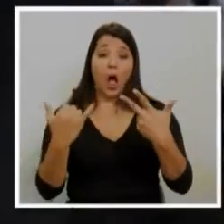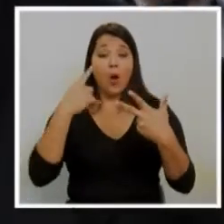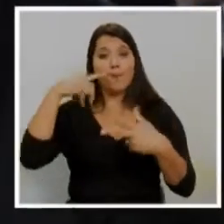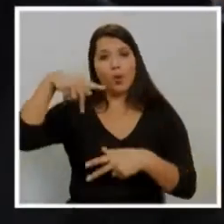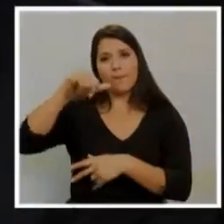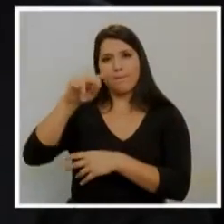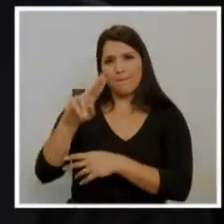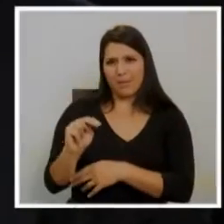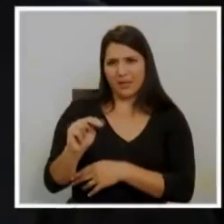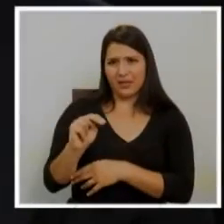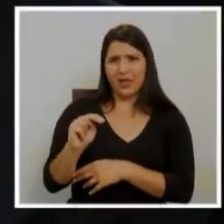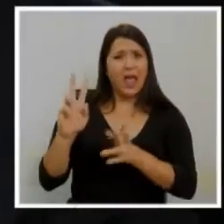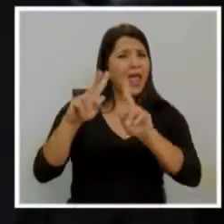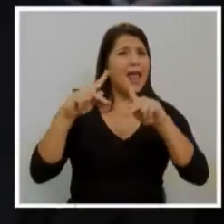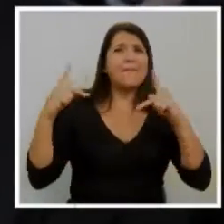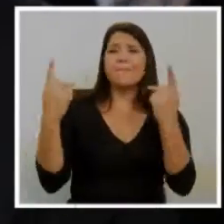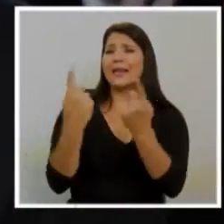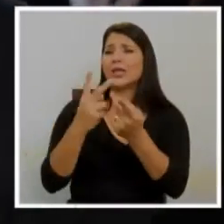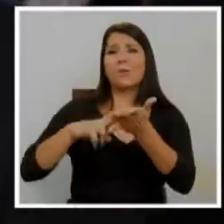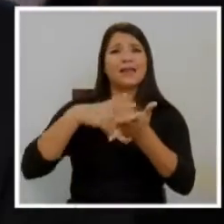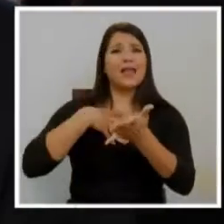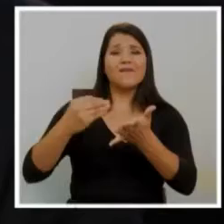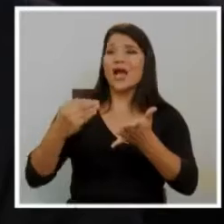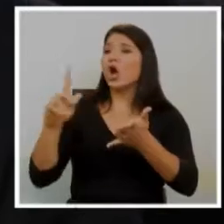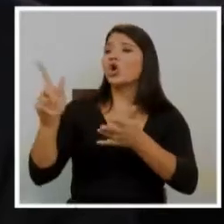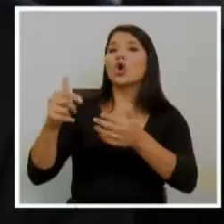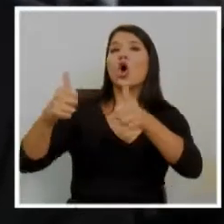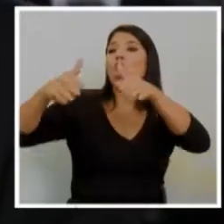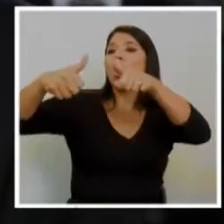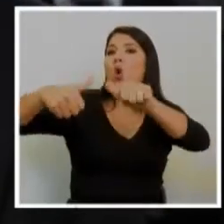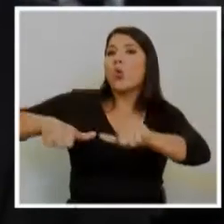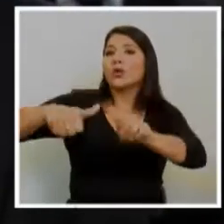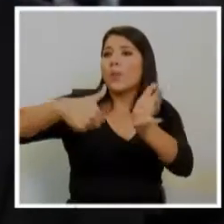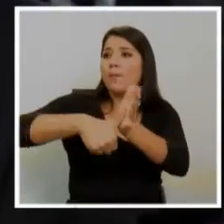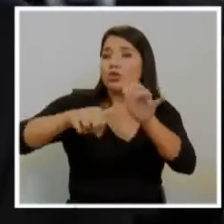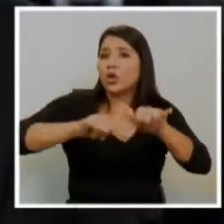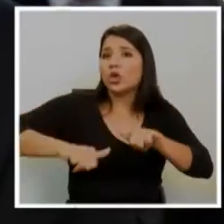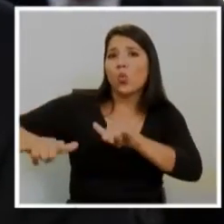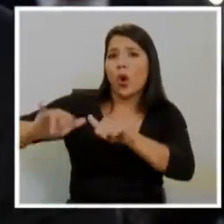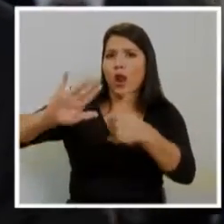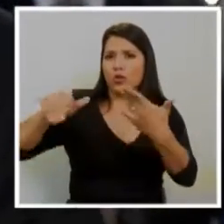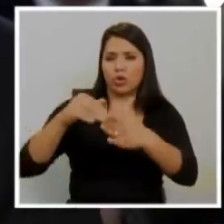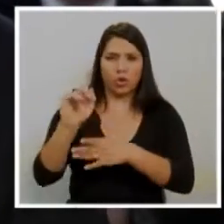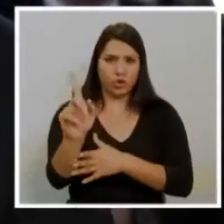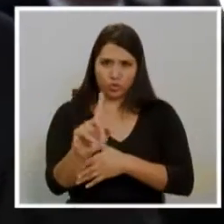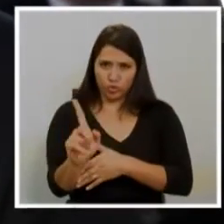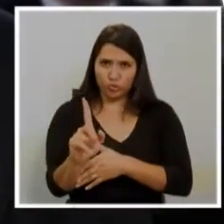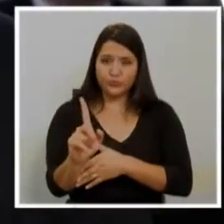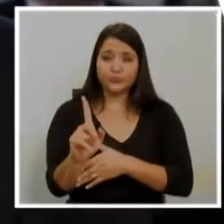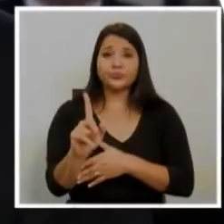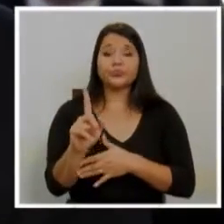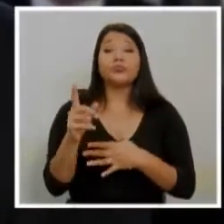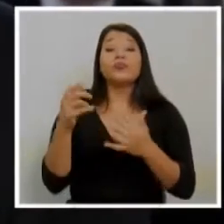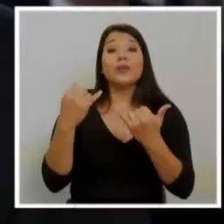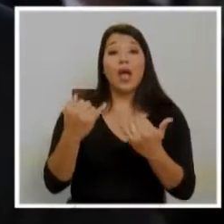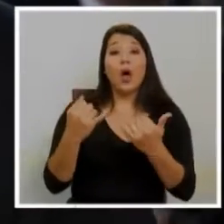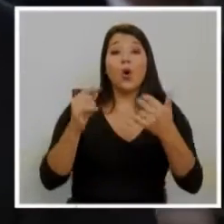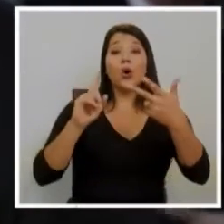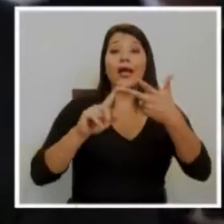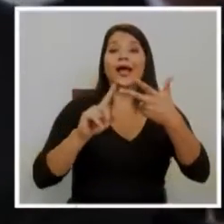individuales, cada uno señalará a que llegó. La candidatura a la vicepresidencia se la ofrecieron al Partido Unidad Social Cristiana,